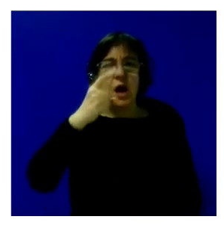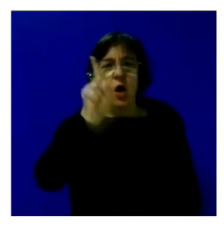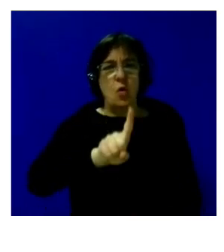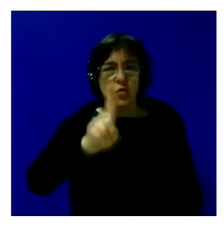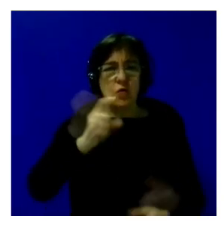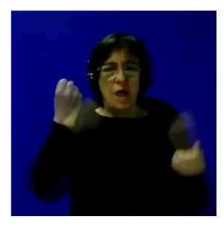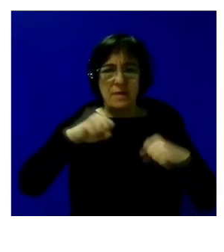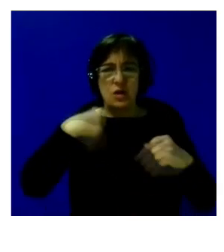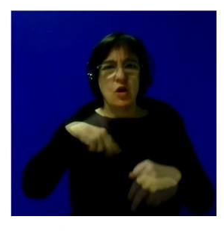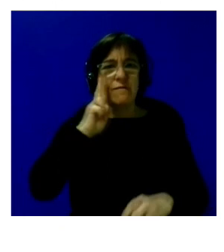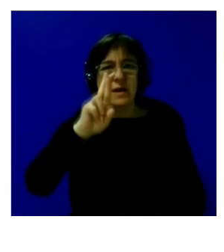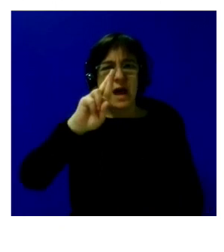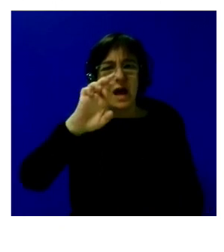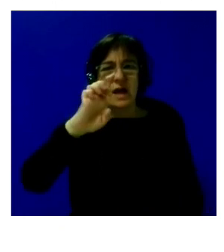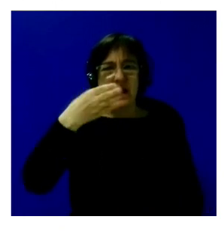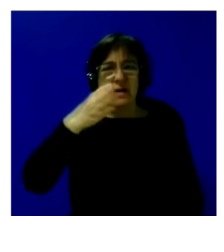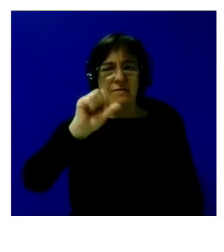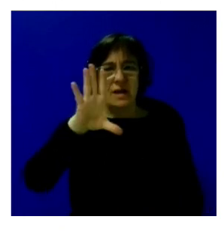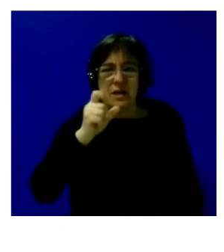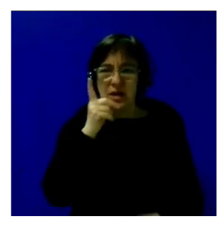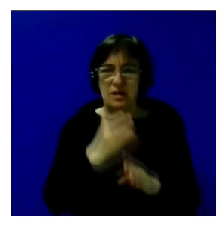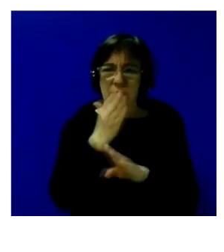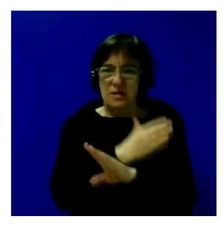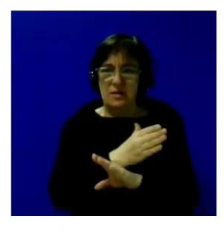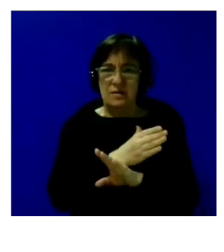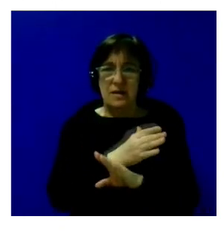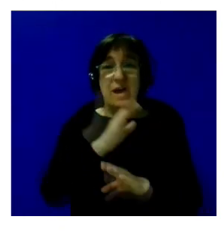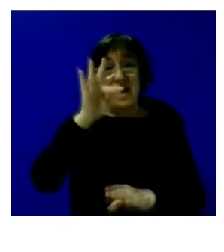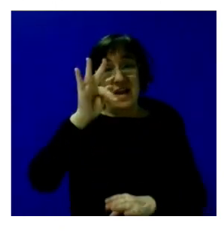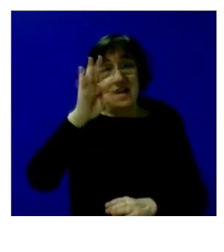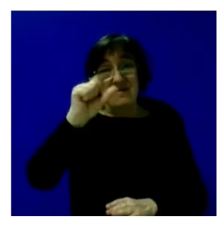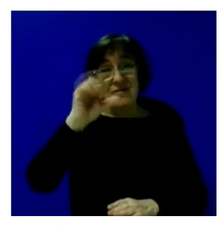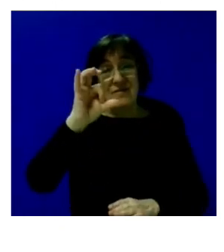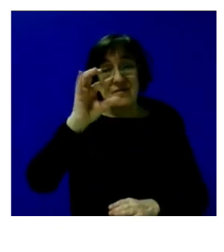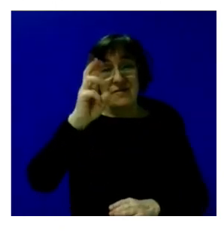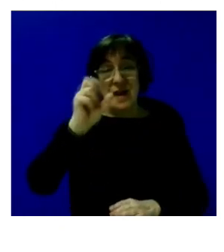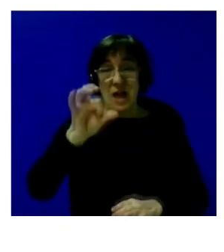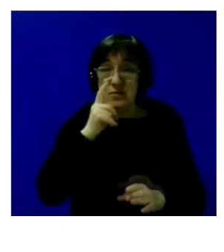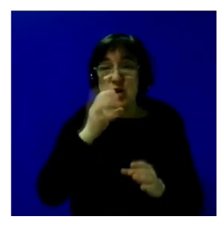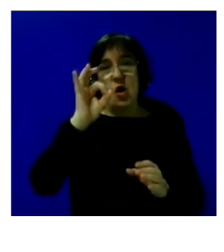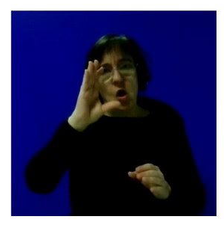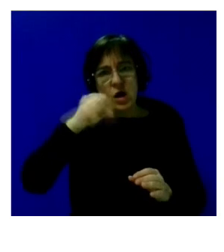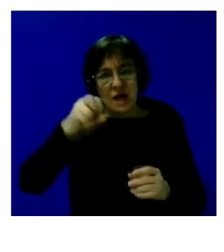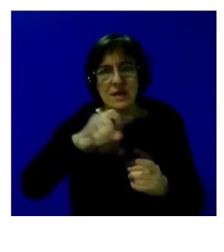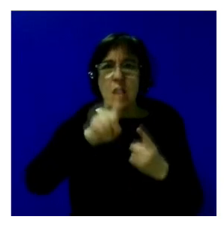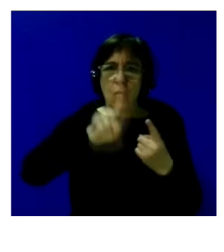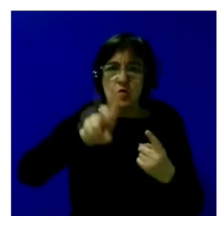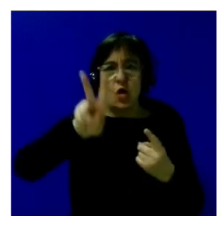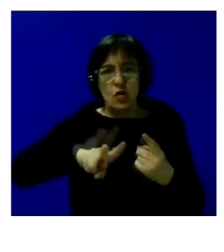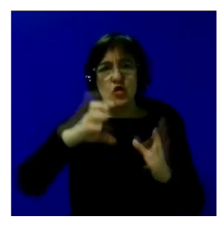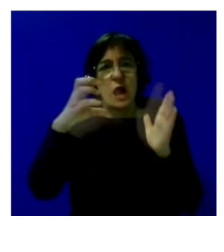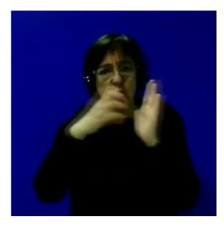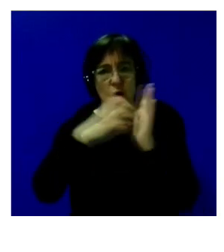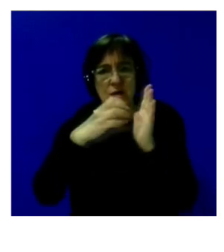veía a Rebeca que era la compañera de antes feas ahora plena inclusión que trabajaba en Ocaña 1 en Ocaña 2 en Cuenca ella tenía